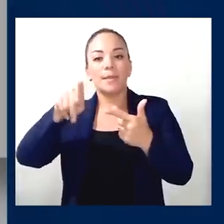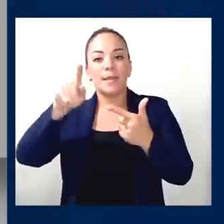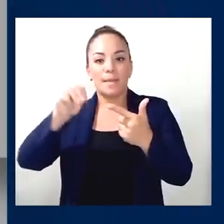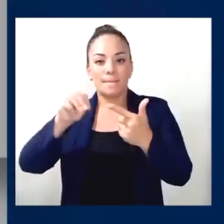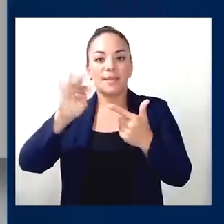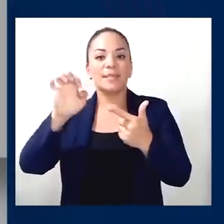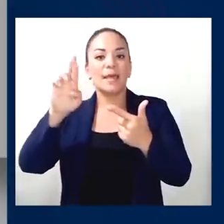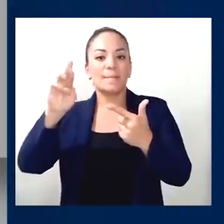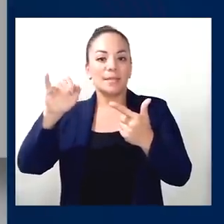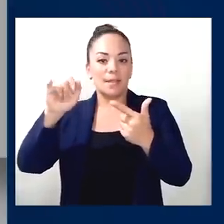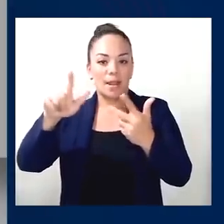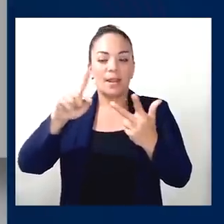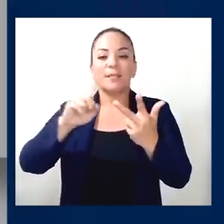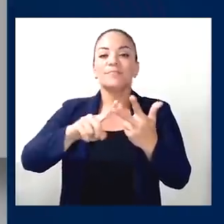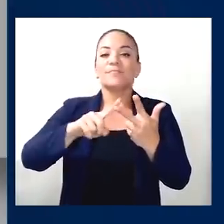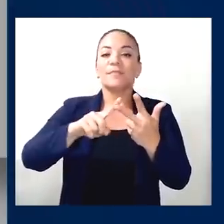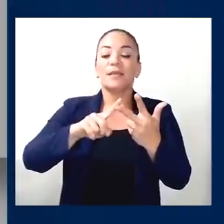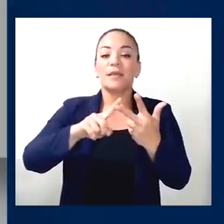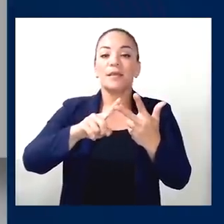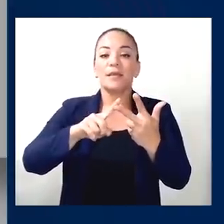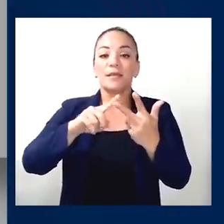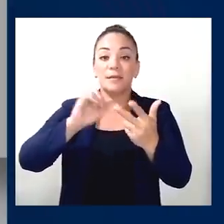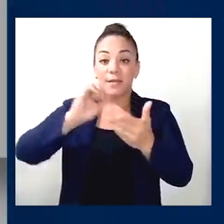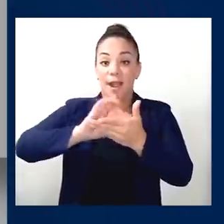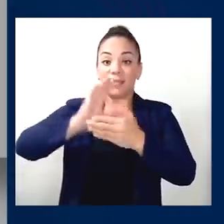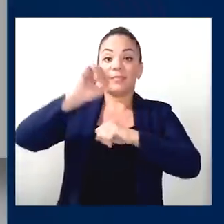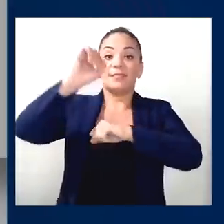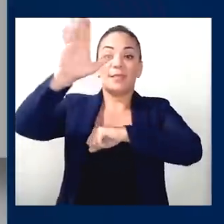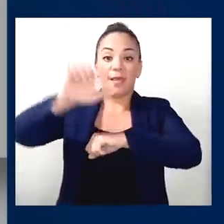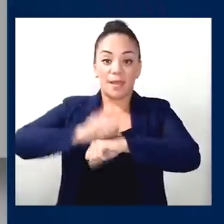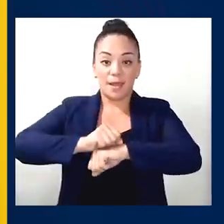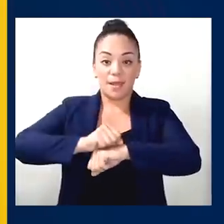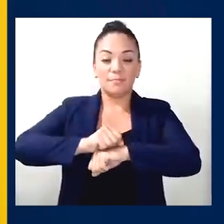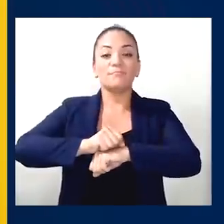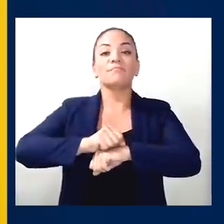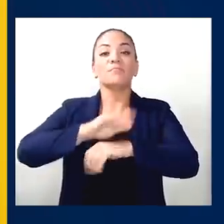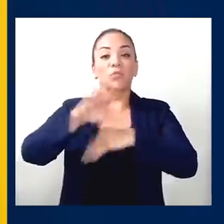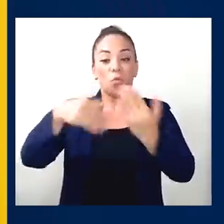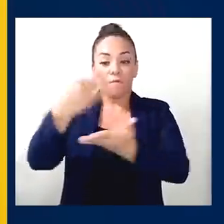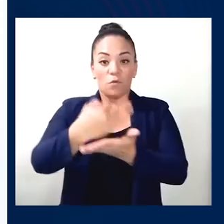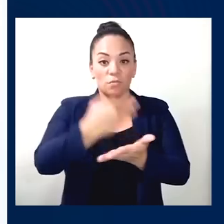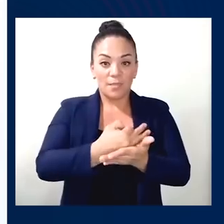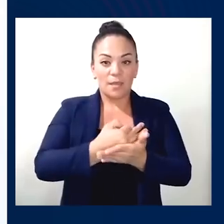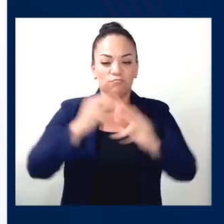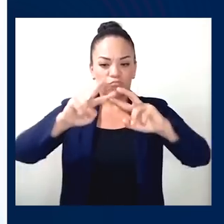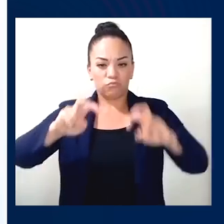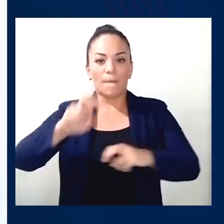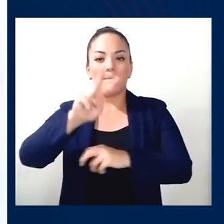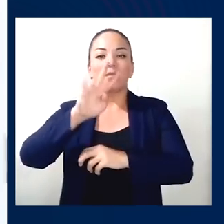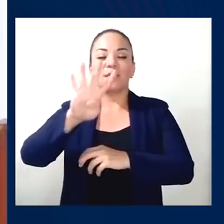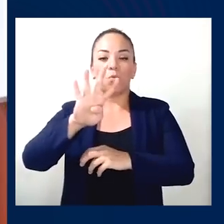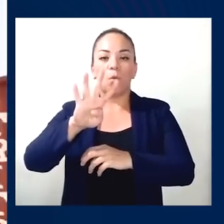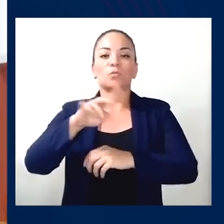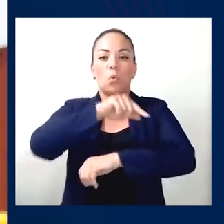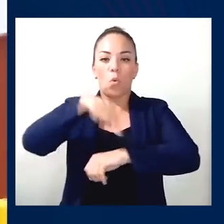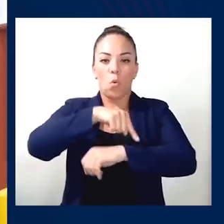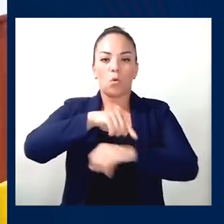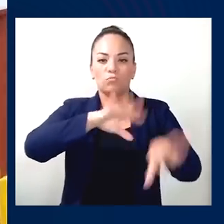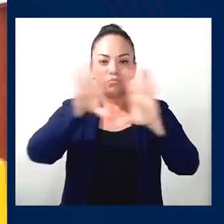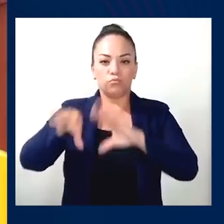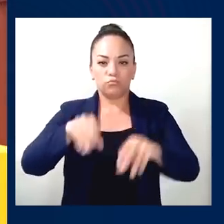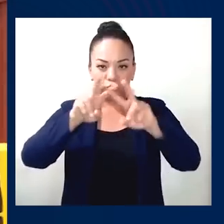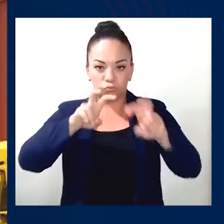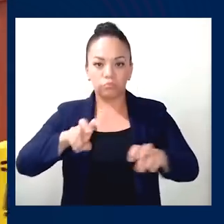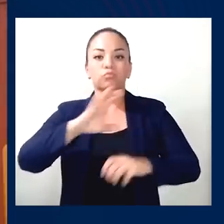Caldera y los puestos fronterizos, tendrán escáneres funcionando las 24 horas, ubicados en patios custodiados por